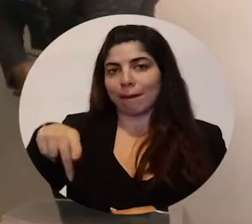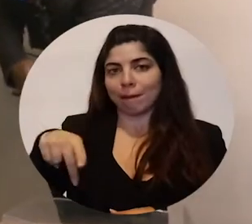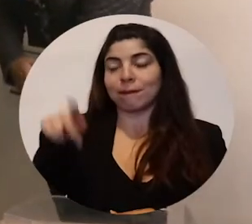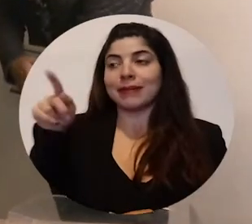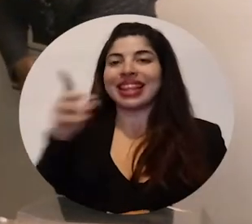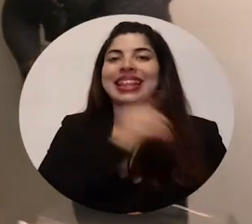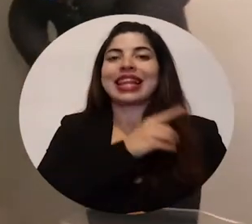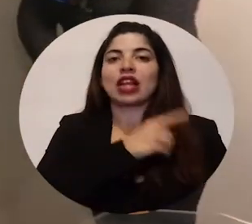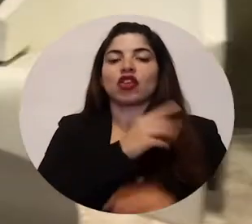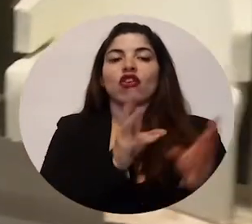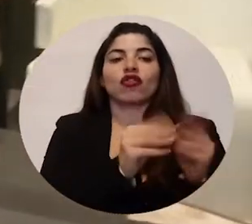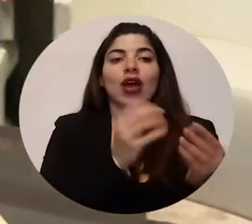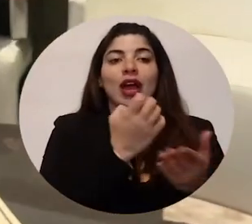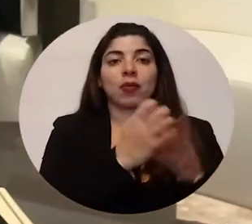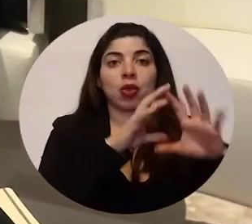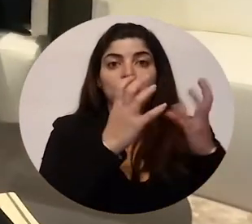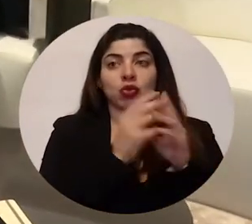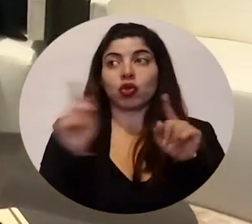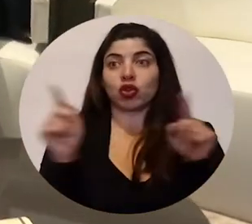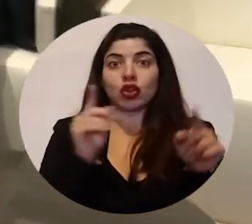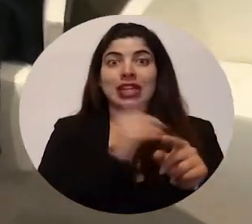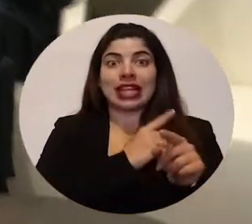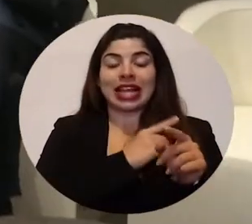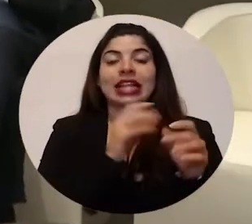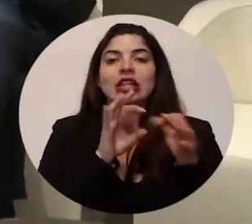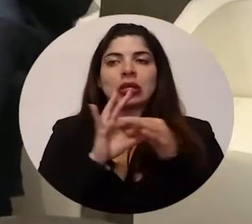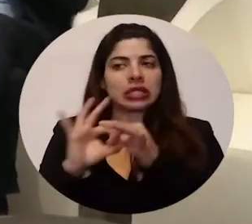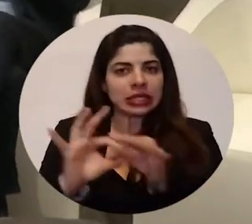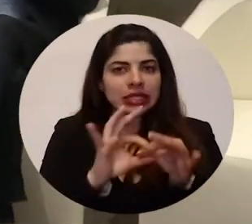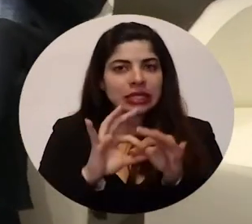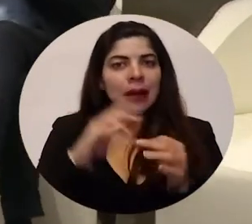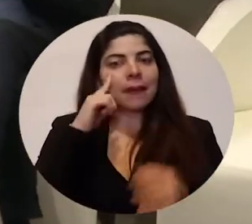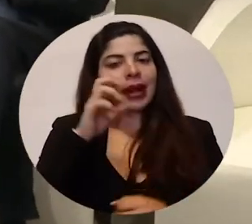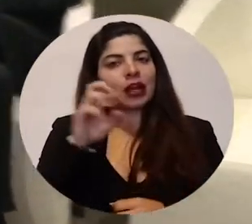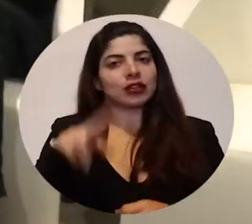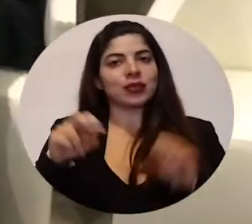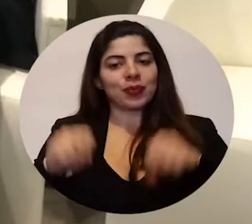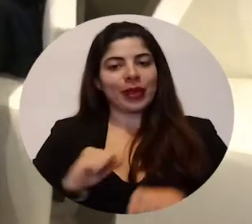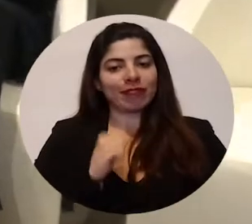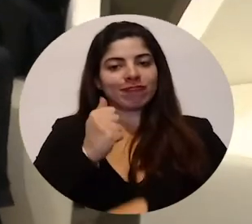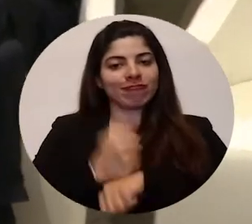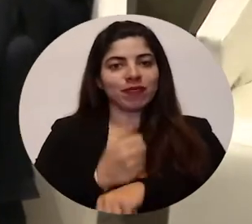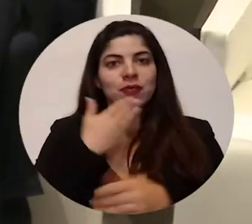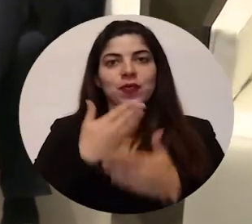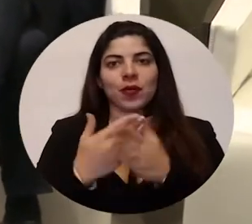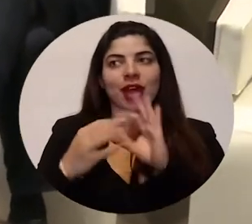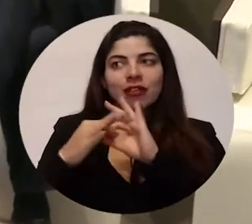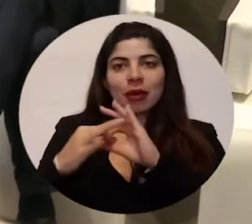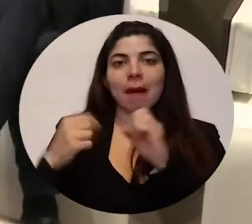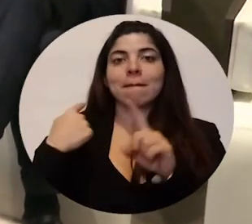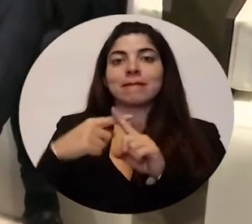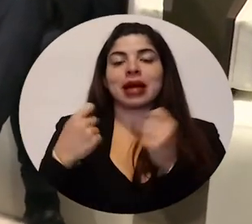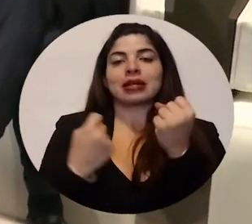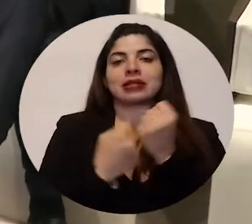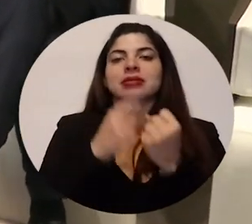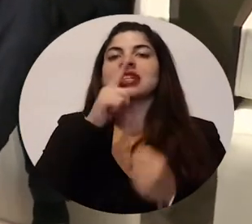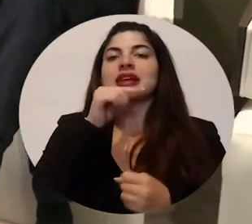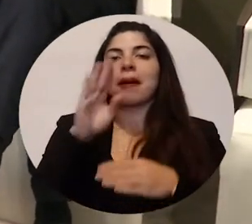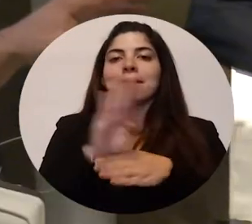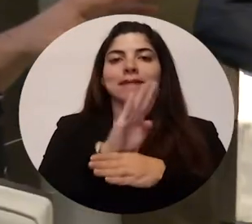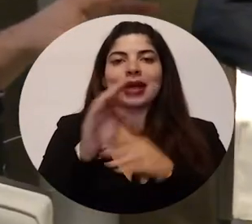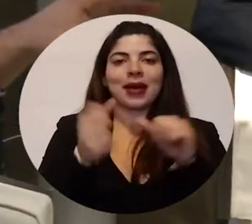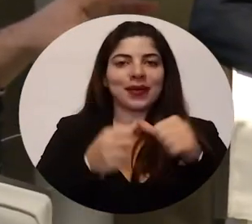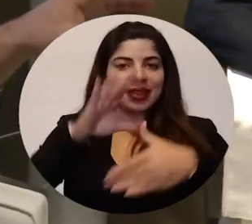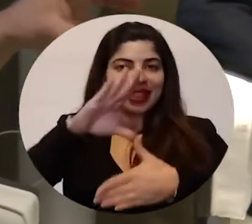Foro Económico Mundial, logramos cerrar esa cercanía para que Costa Rica establezca esa relación también con apoyo del Banco Interamericano de